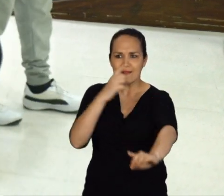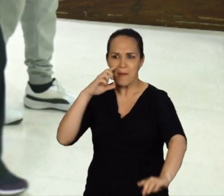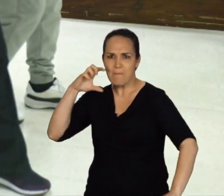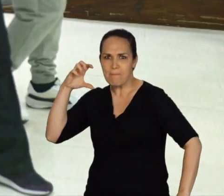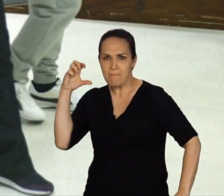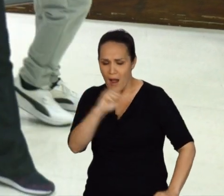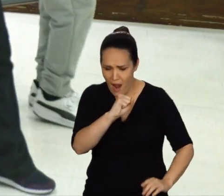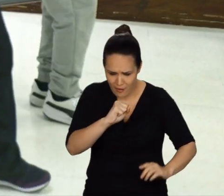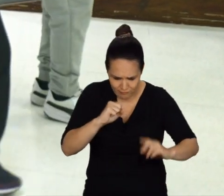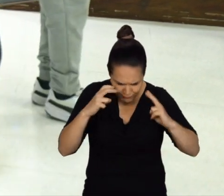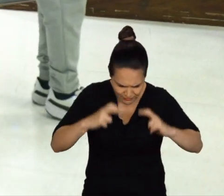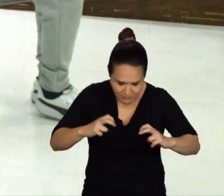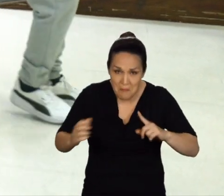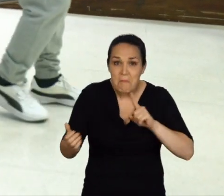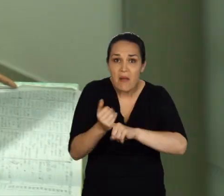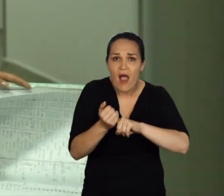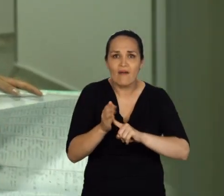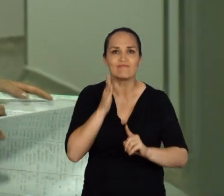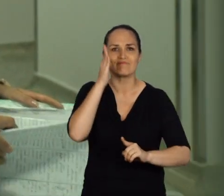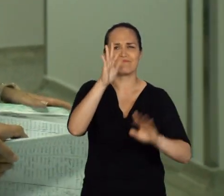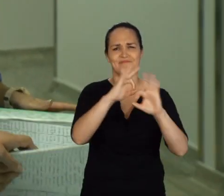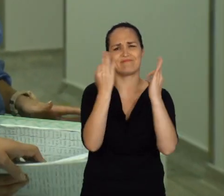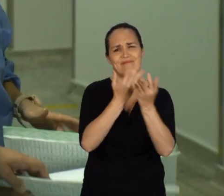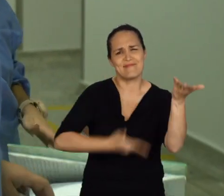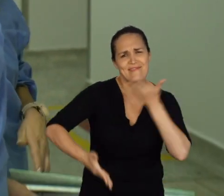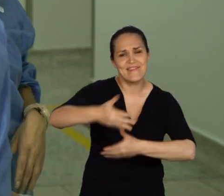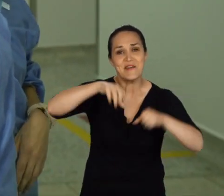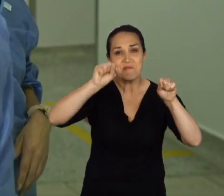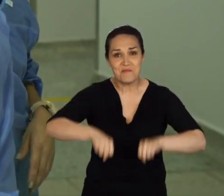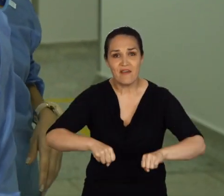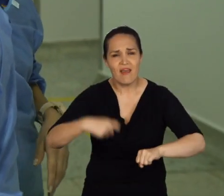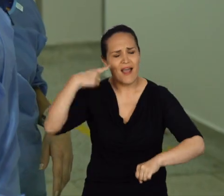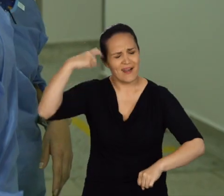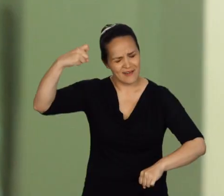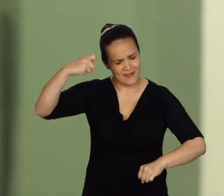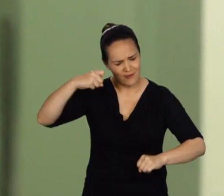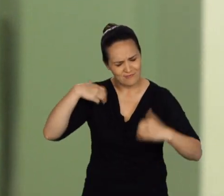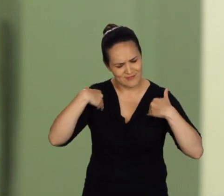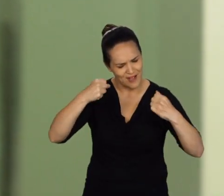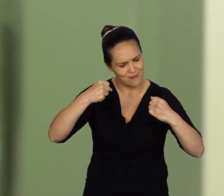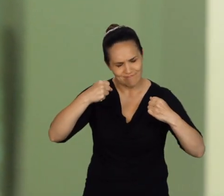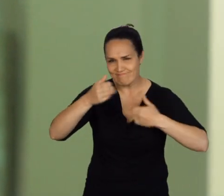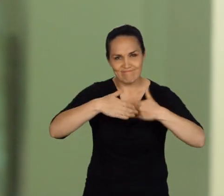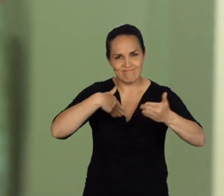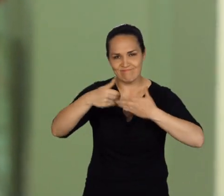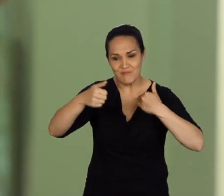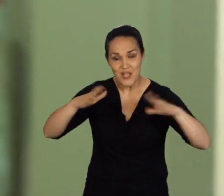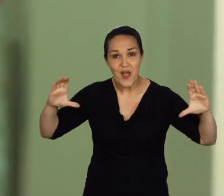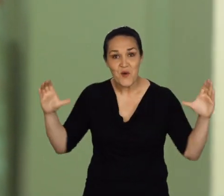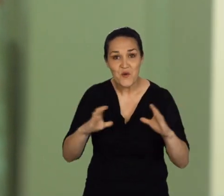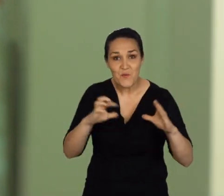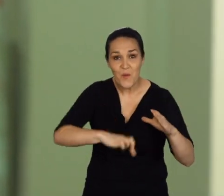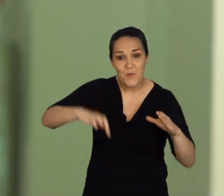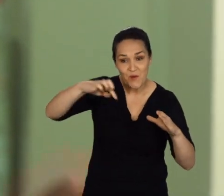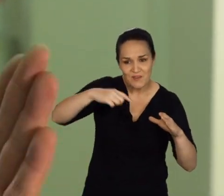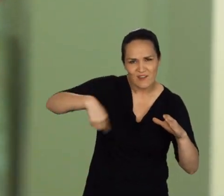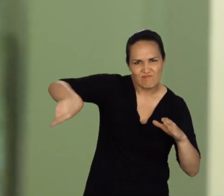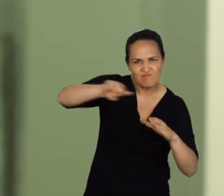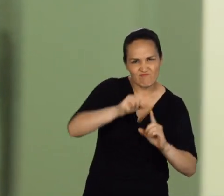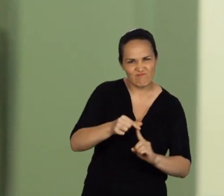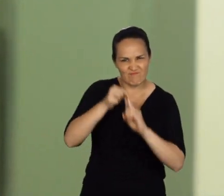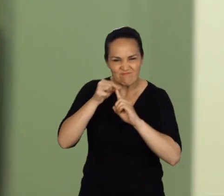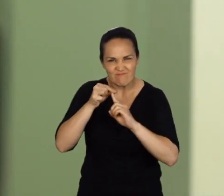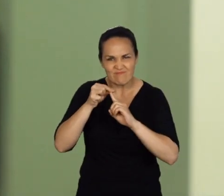tratarlo a tiempo para seguir haciendo lo que nos apasiona junto a nuestros seres queridos. La vida puede traernos retos en nuestra salud, retos que con un equipo de